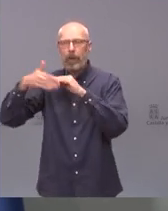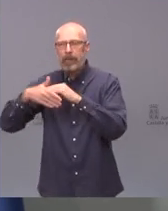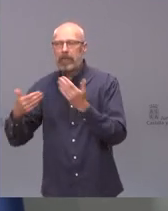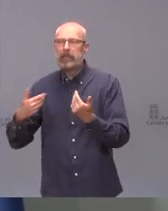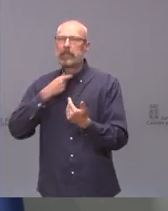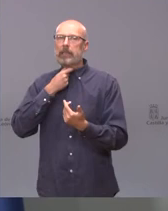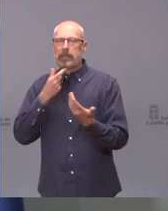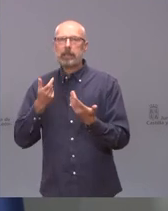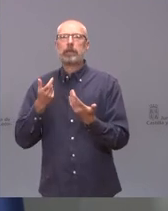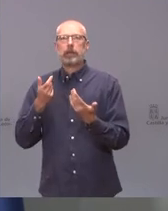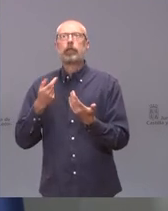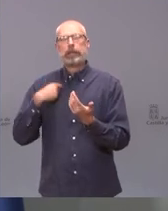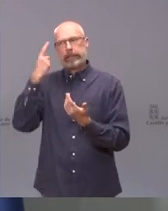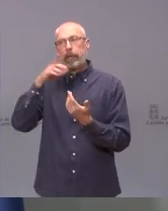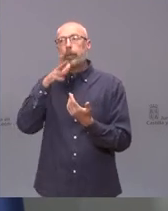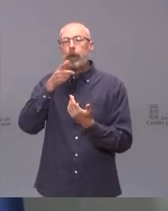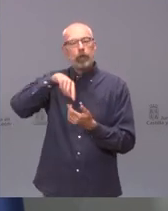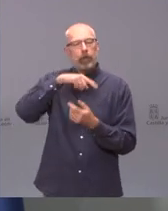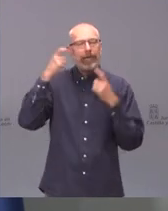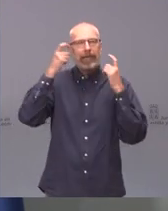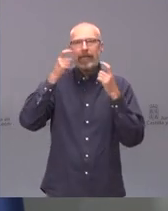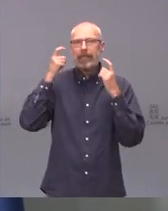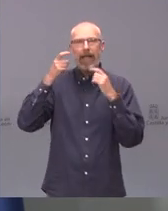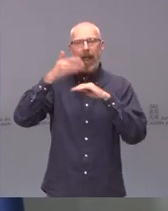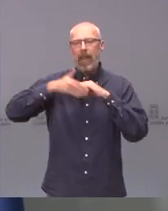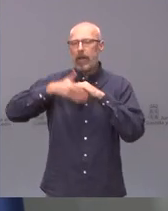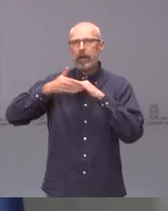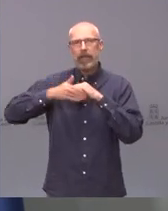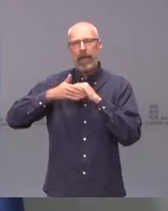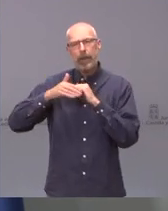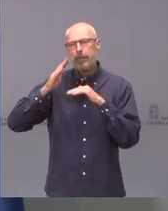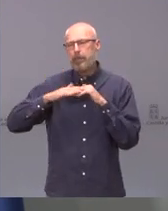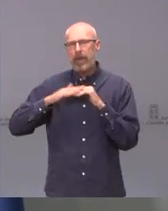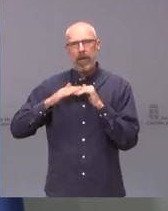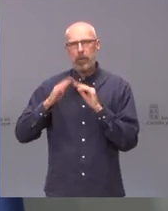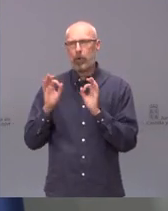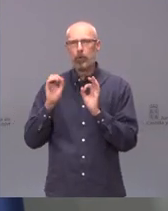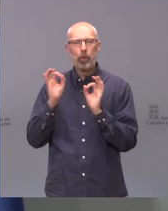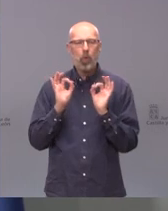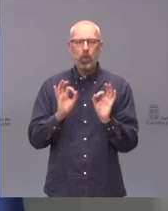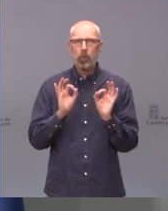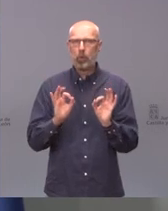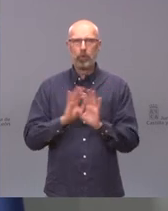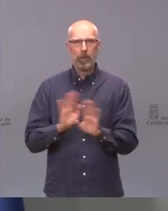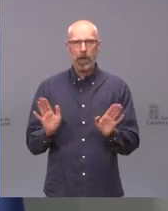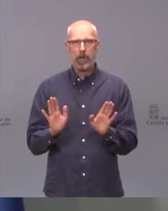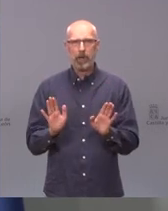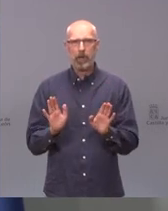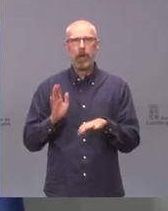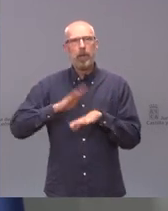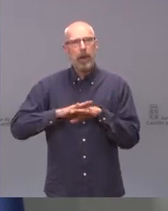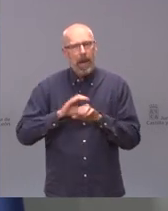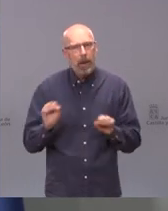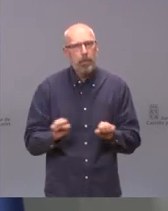estrategia es limitarlas a lo que nosotros entendemos que es imprescindible y proteger así